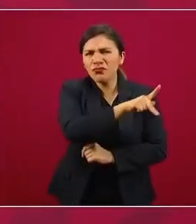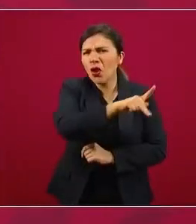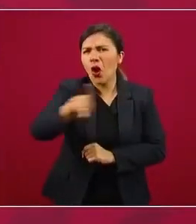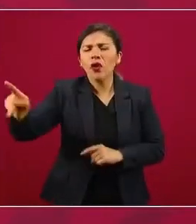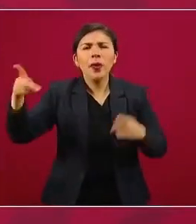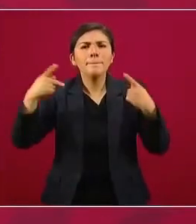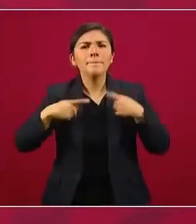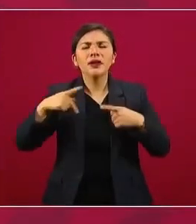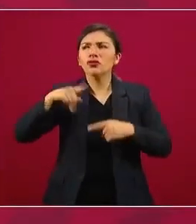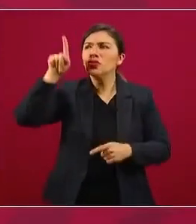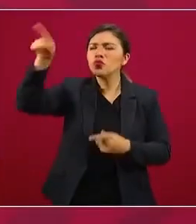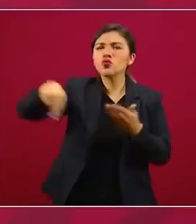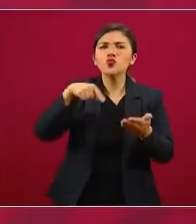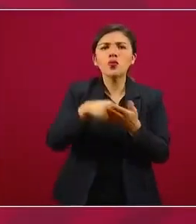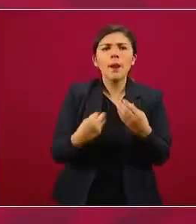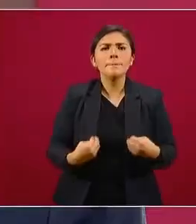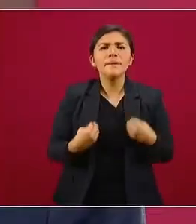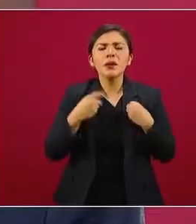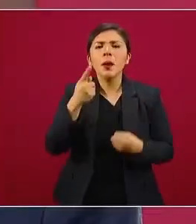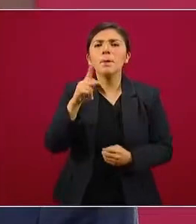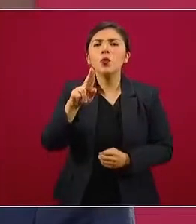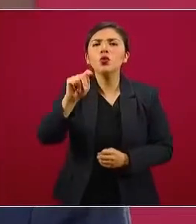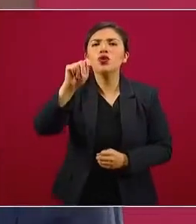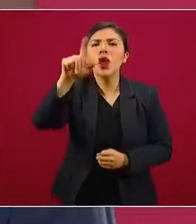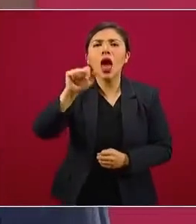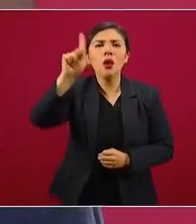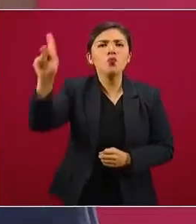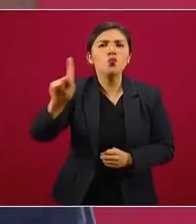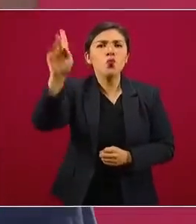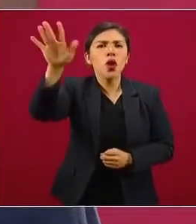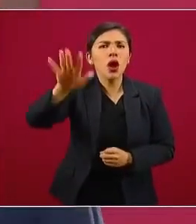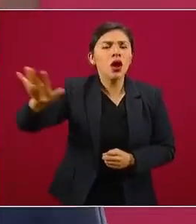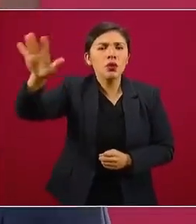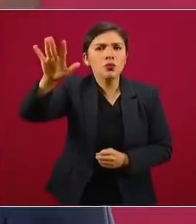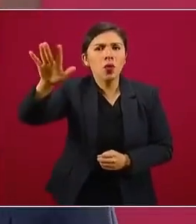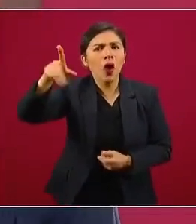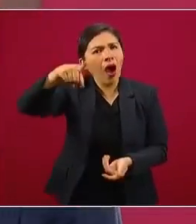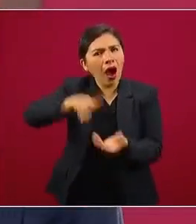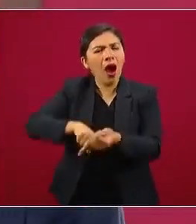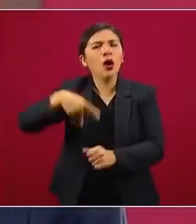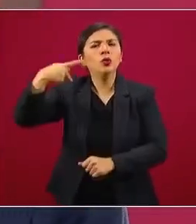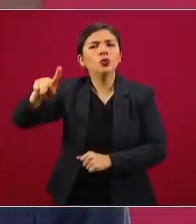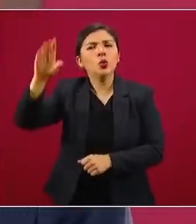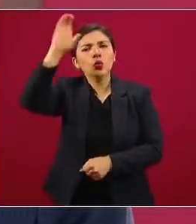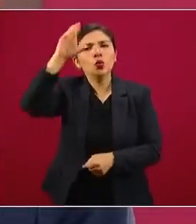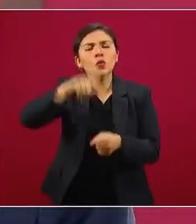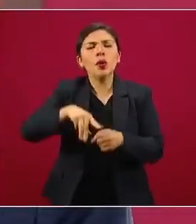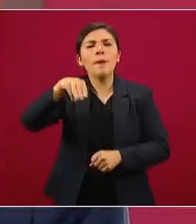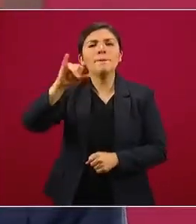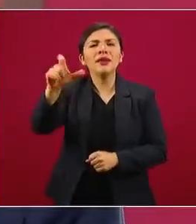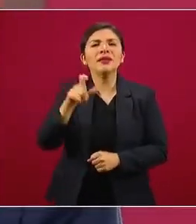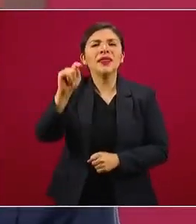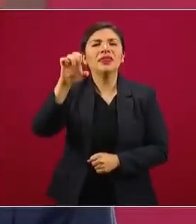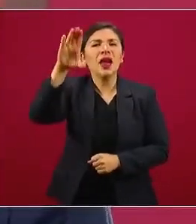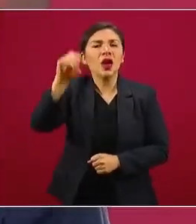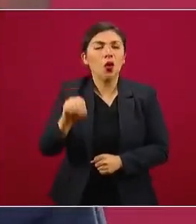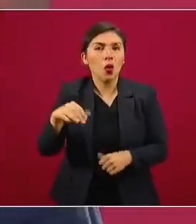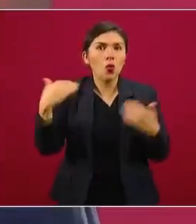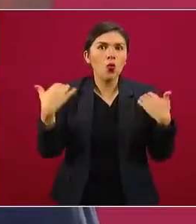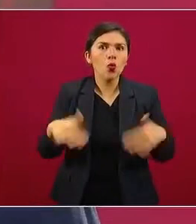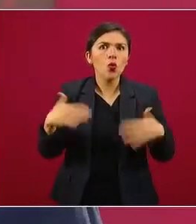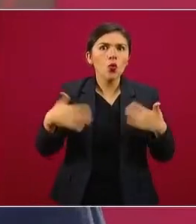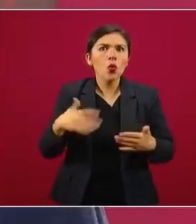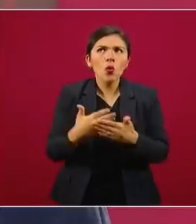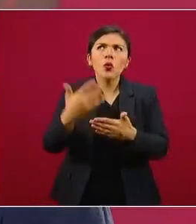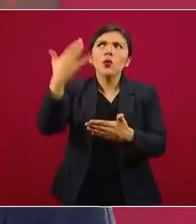los habitantes de Putla, a todos los mixtecos de la gran cultura mixteca,